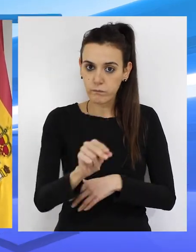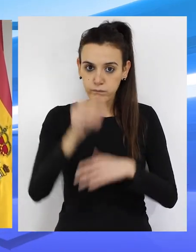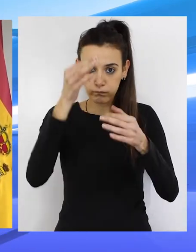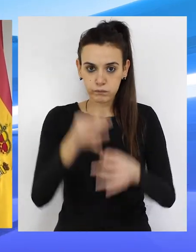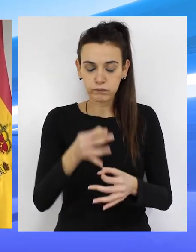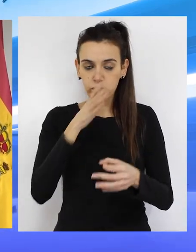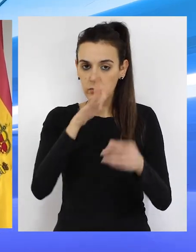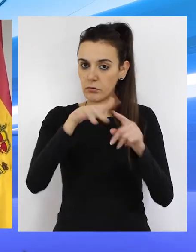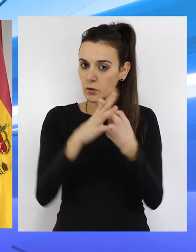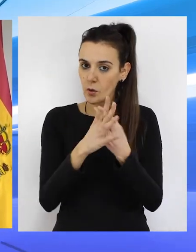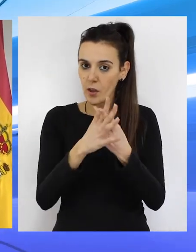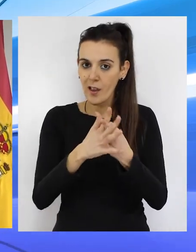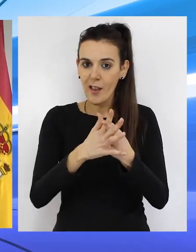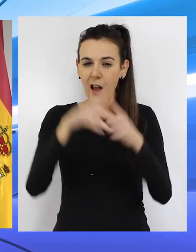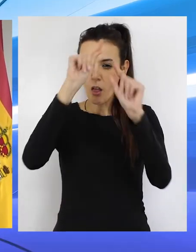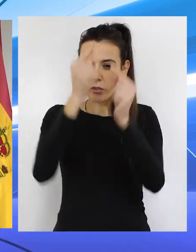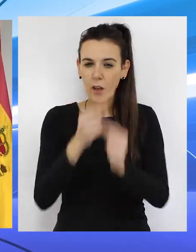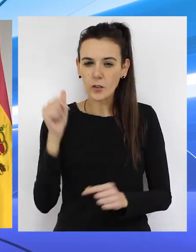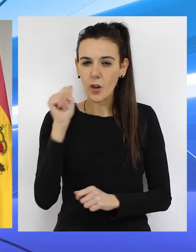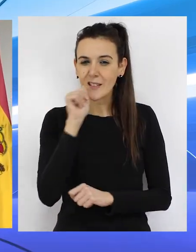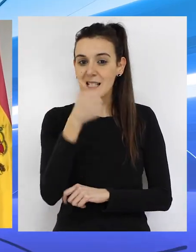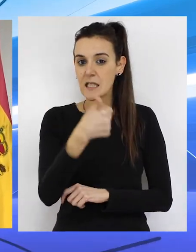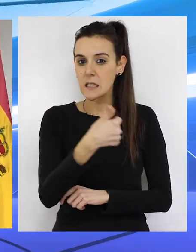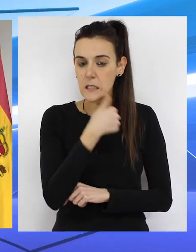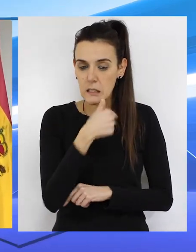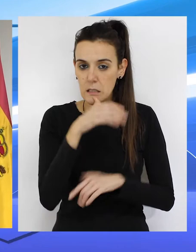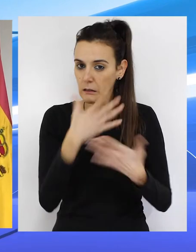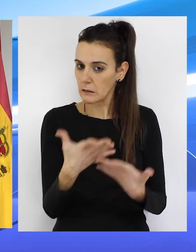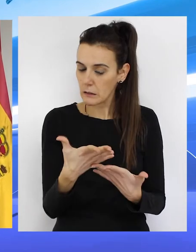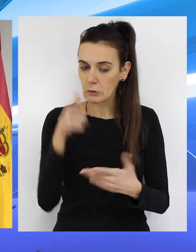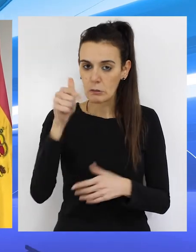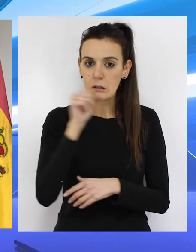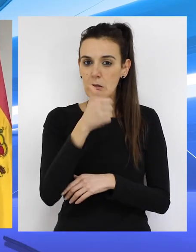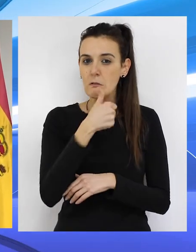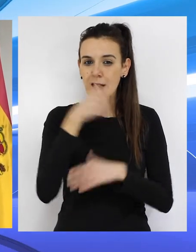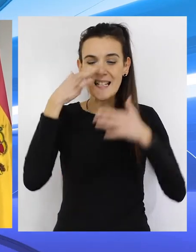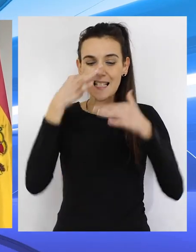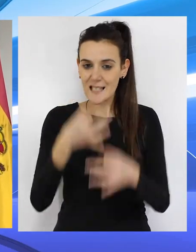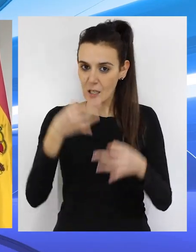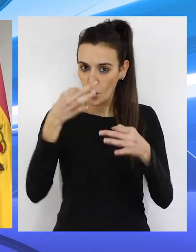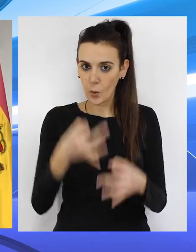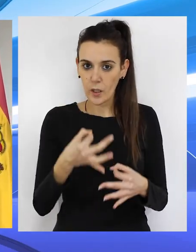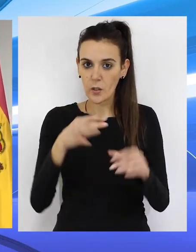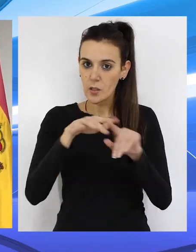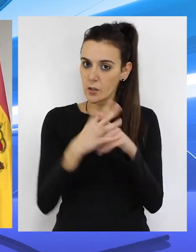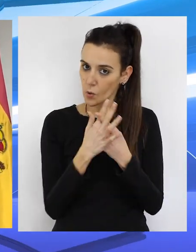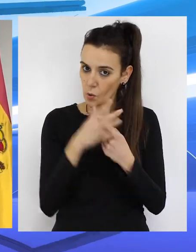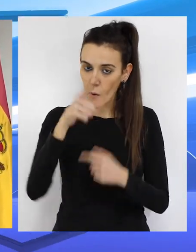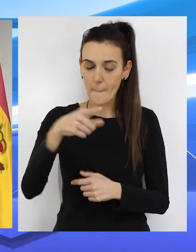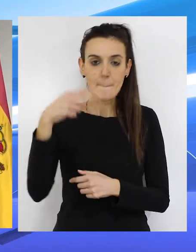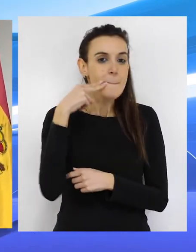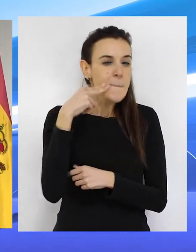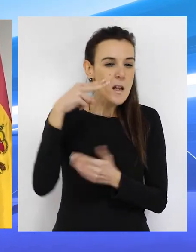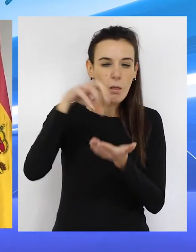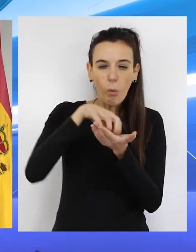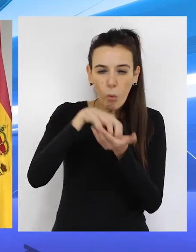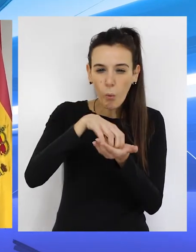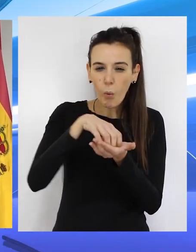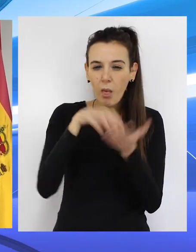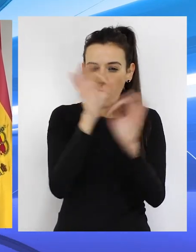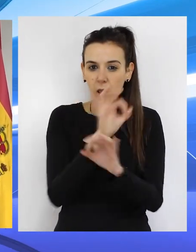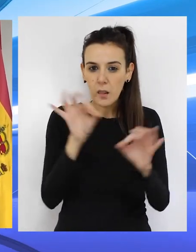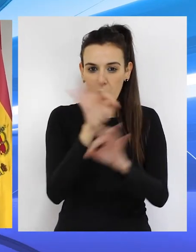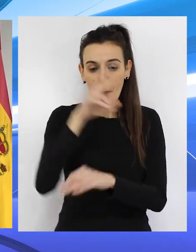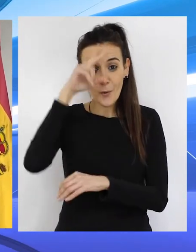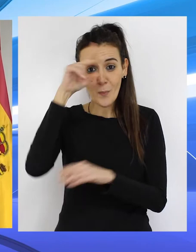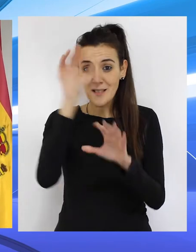los datos de confidencialidad de la ciudadanía están totalmente asegurados. Y en eso no tiene que haber duda al respecto y no